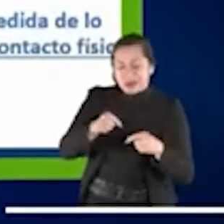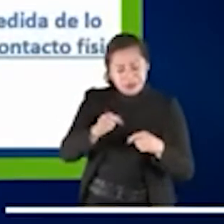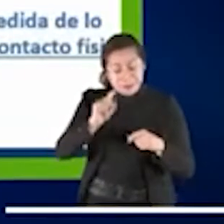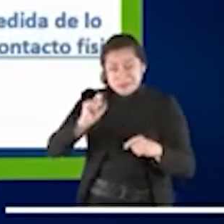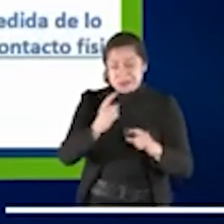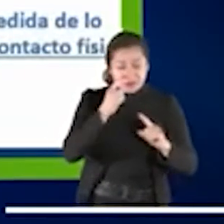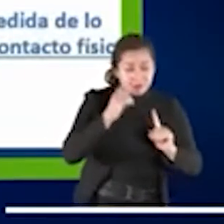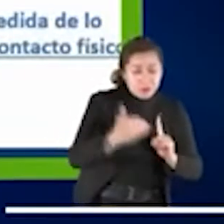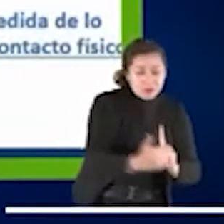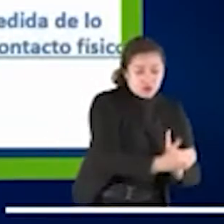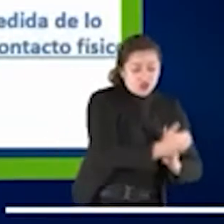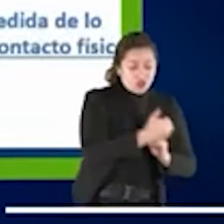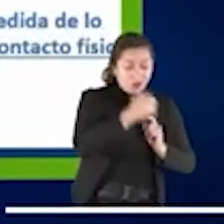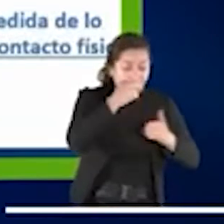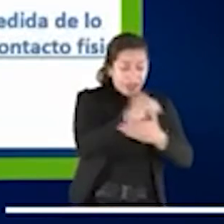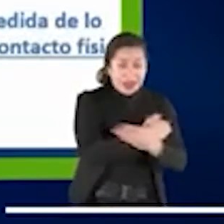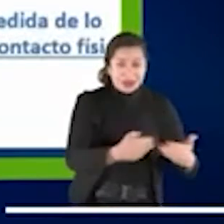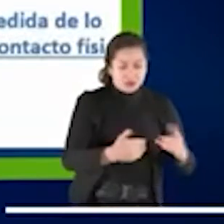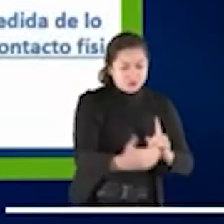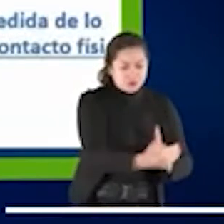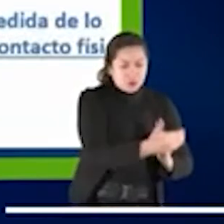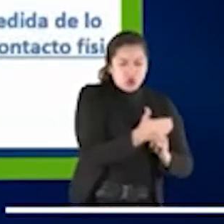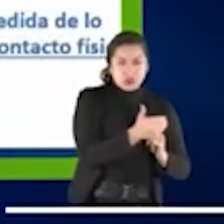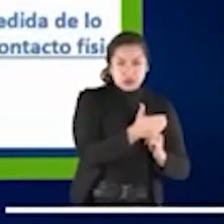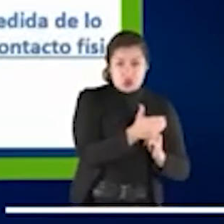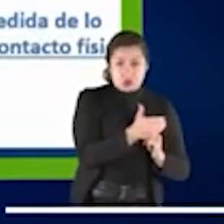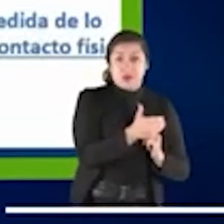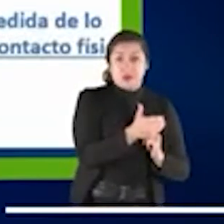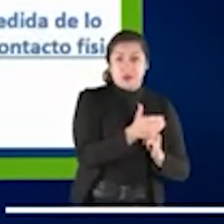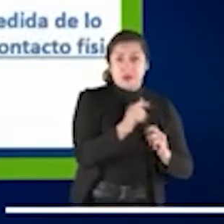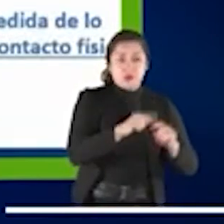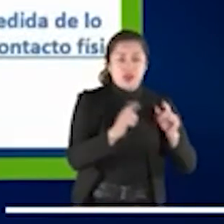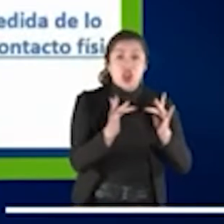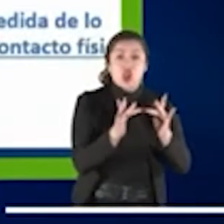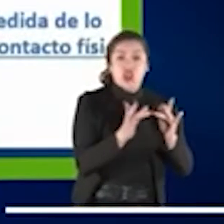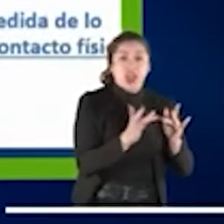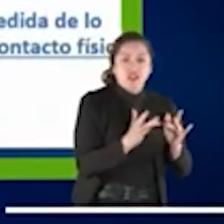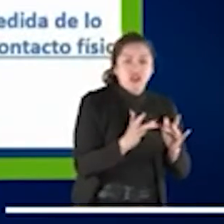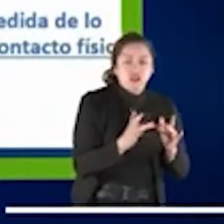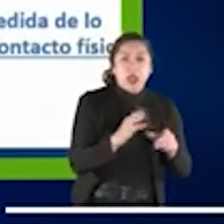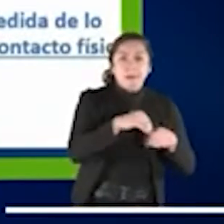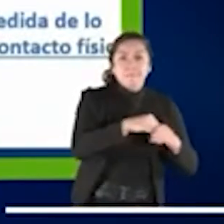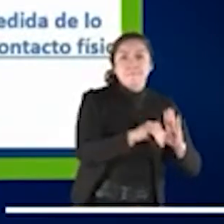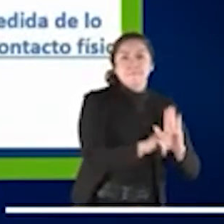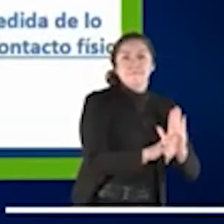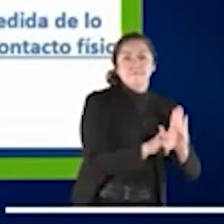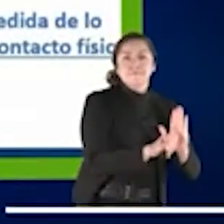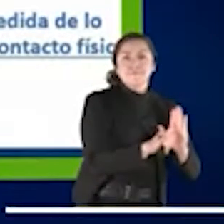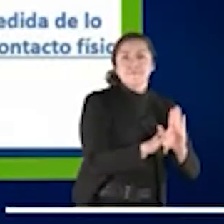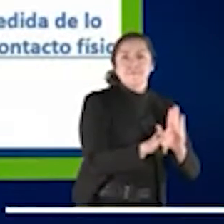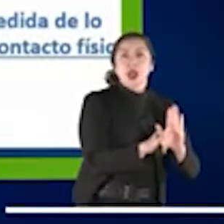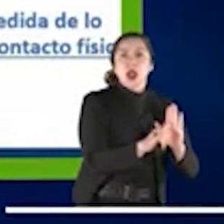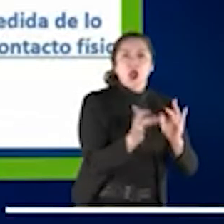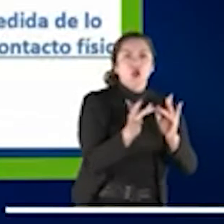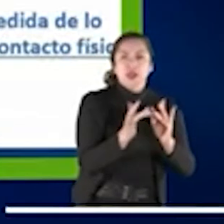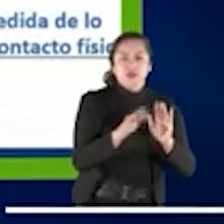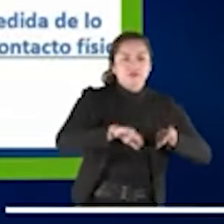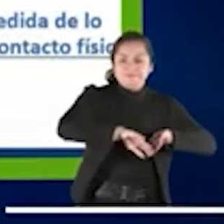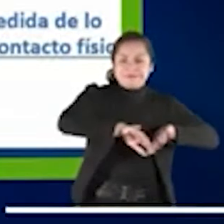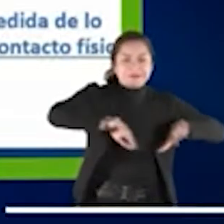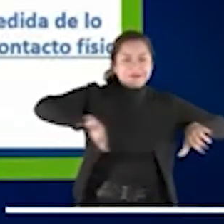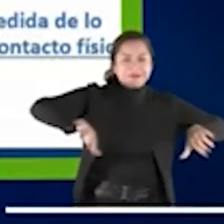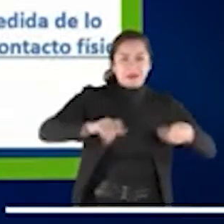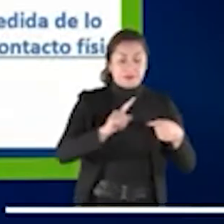un posible contacto cuando estamos todos confinados. Pero también evitar